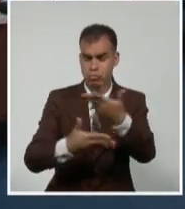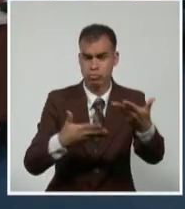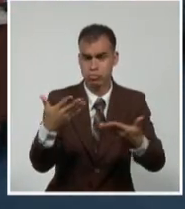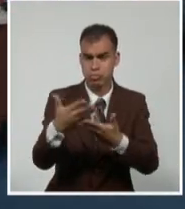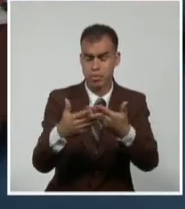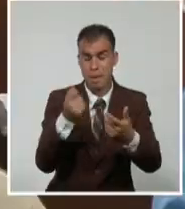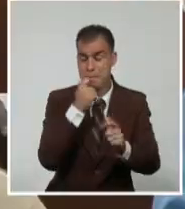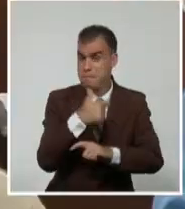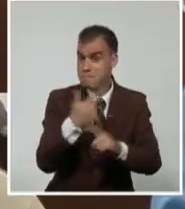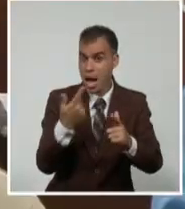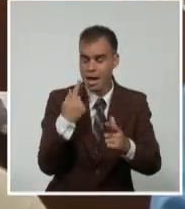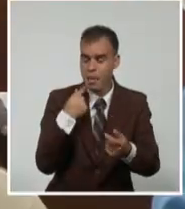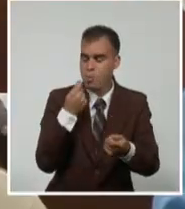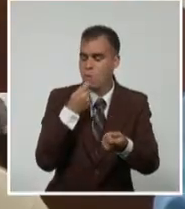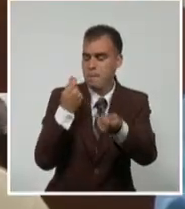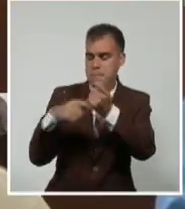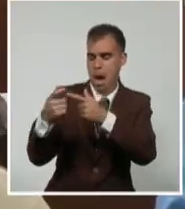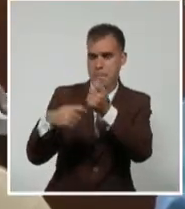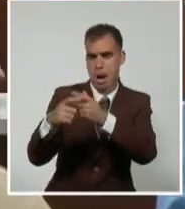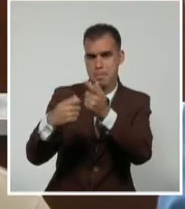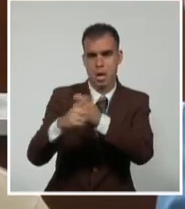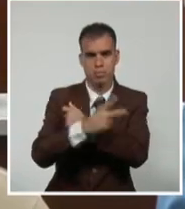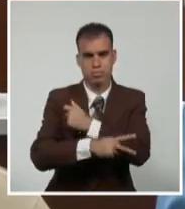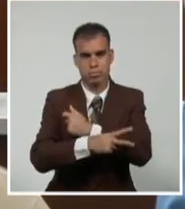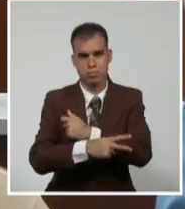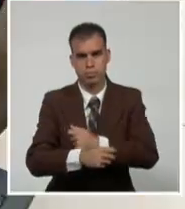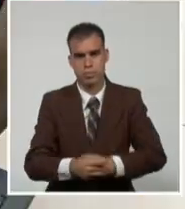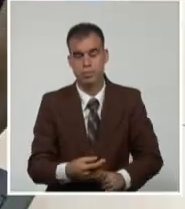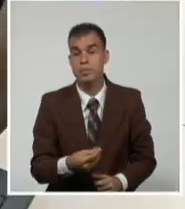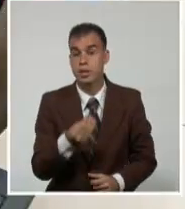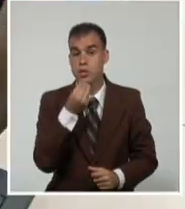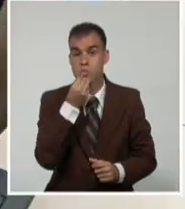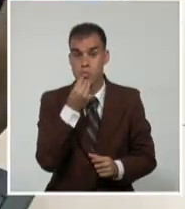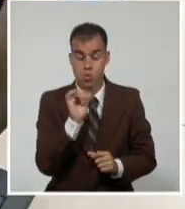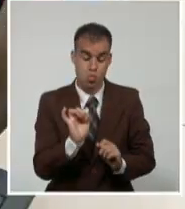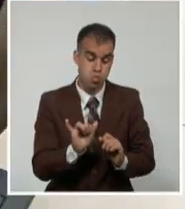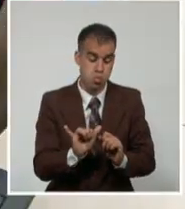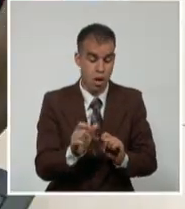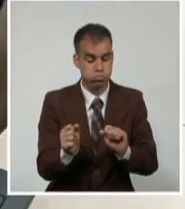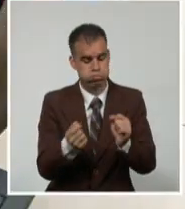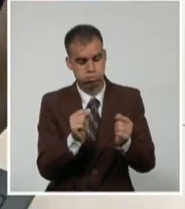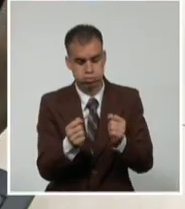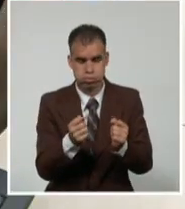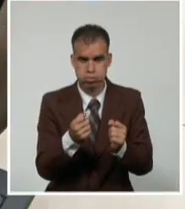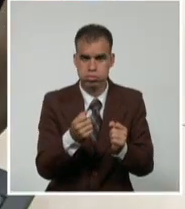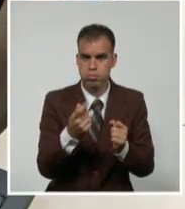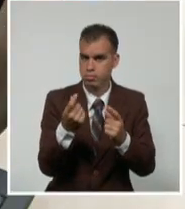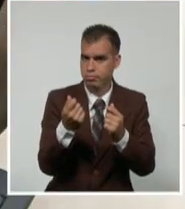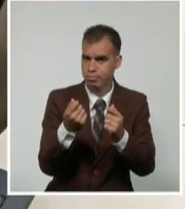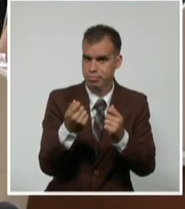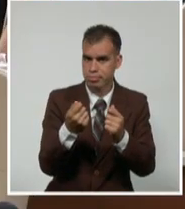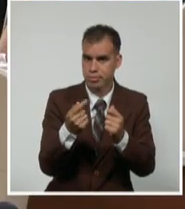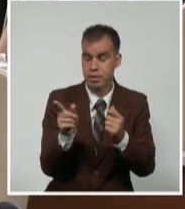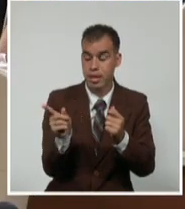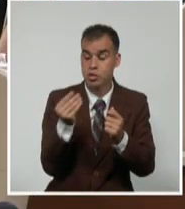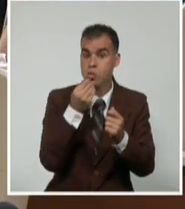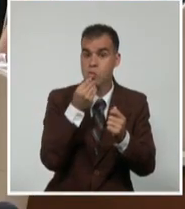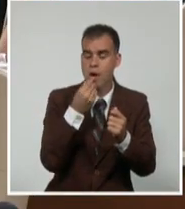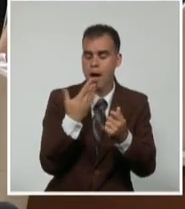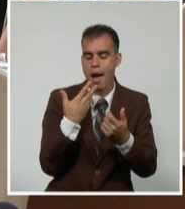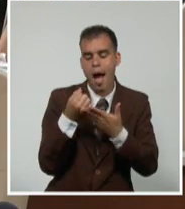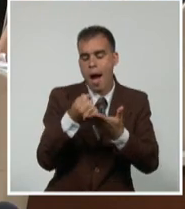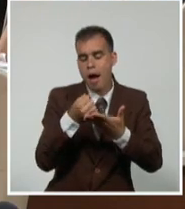exportaciones. Ello posibilitará el crecimiento y sostenibilidad financiera de una actividad que tiene gran incidencia en el propósito del país